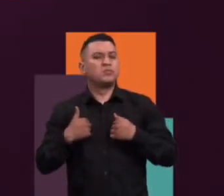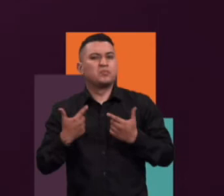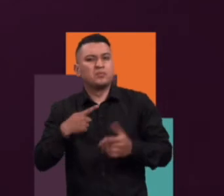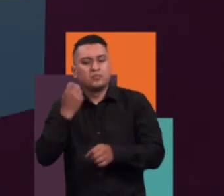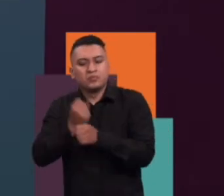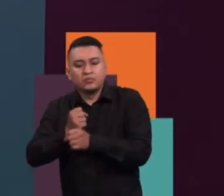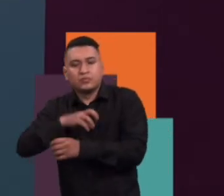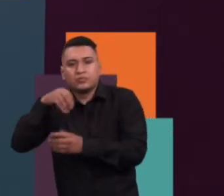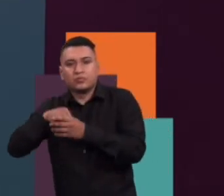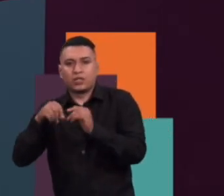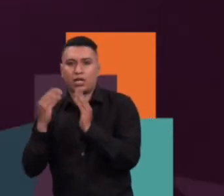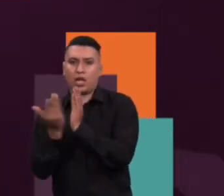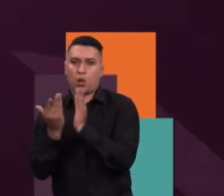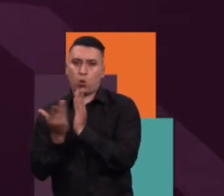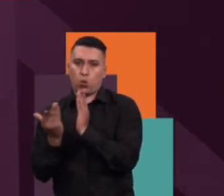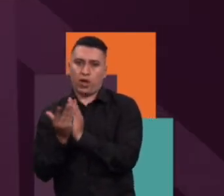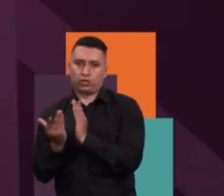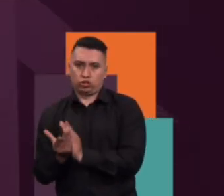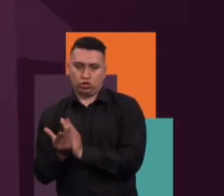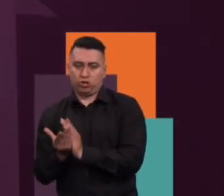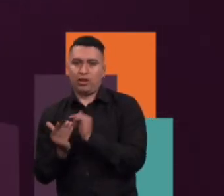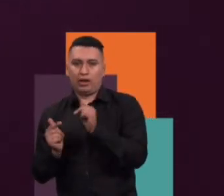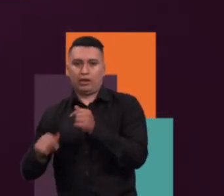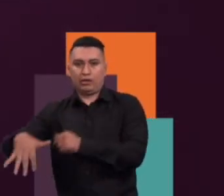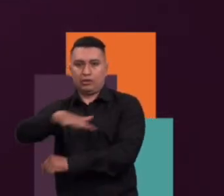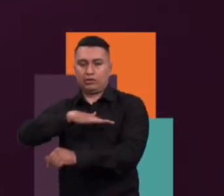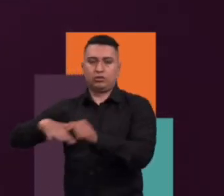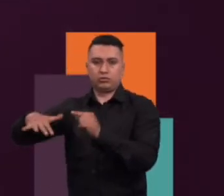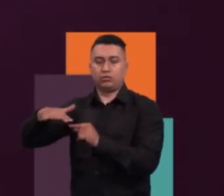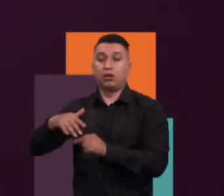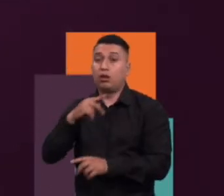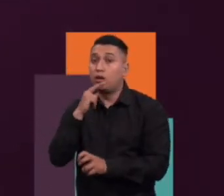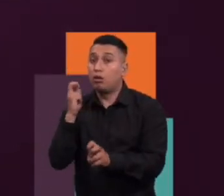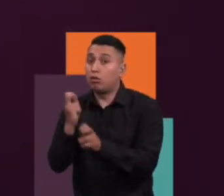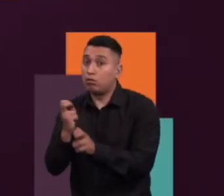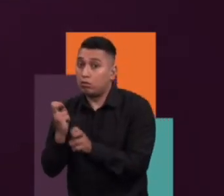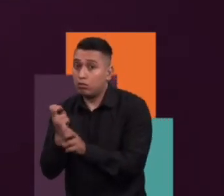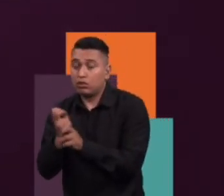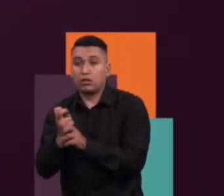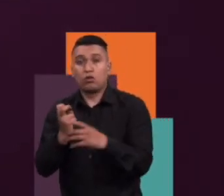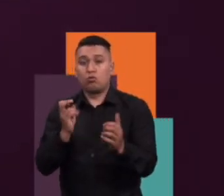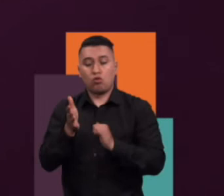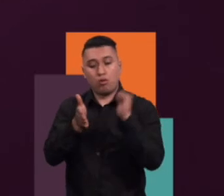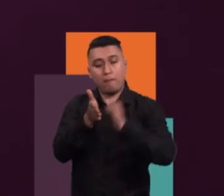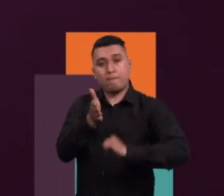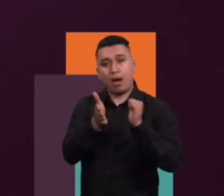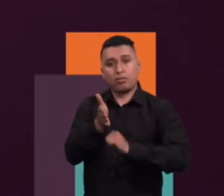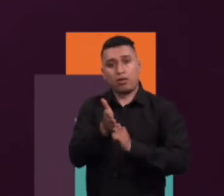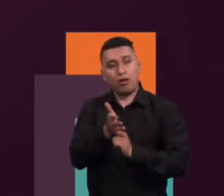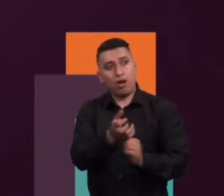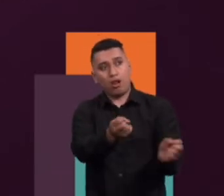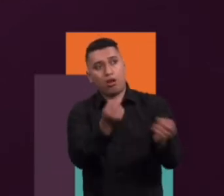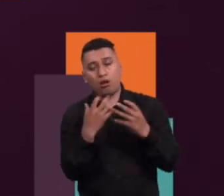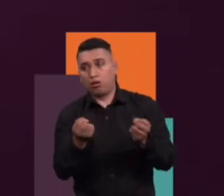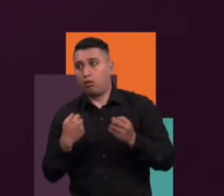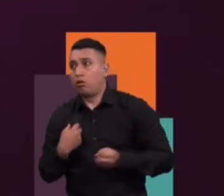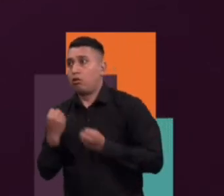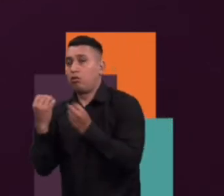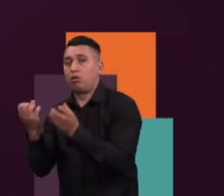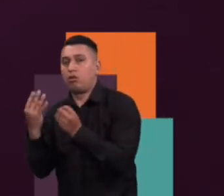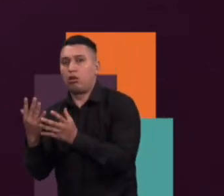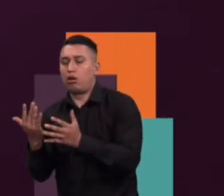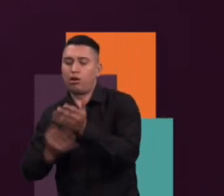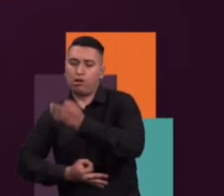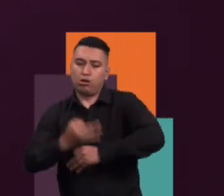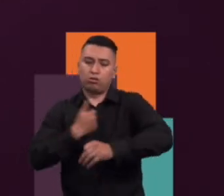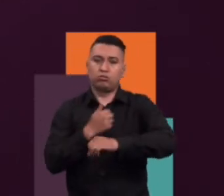Me encuentro en el sector de la educación. Ante la dificultad de enviar material de estudio organizado por parte de IED y IRD,